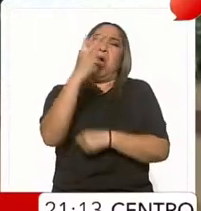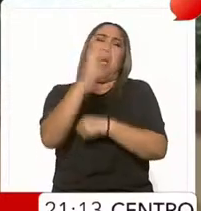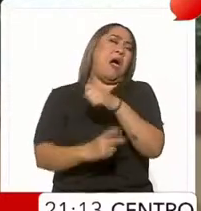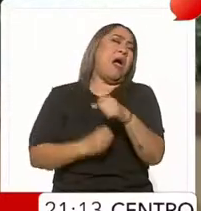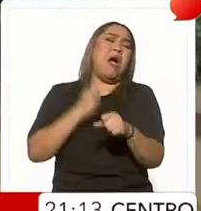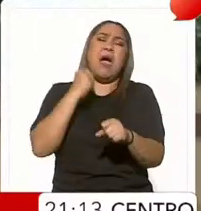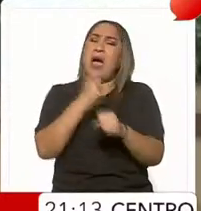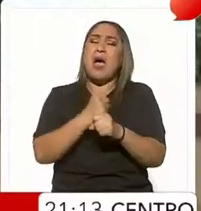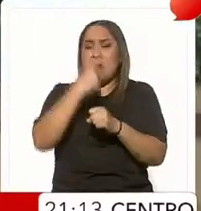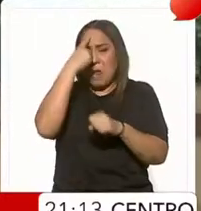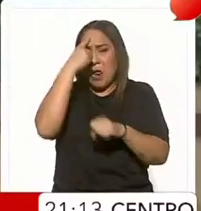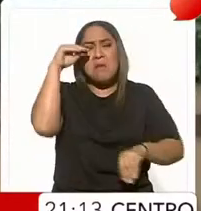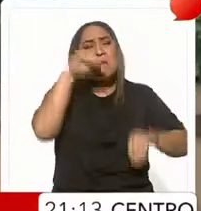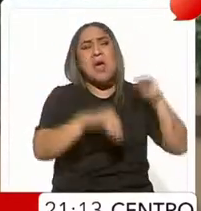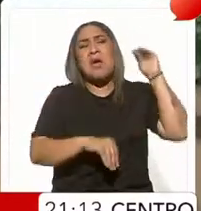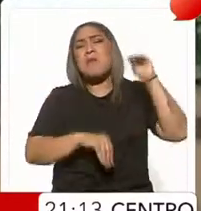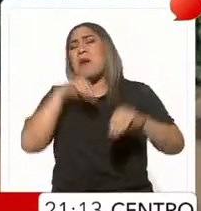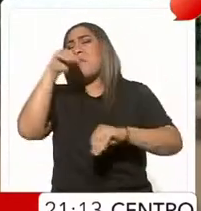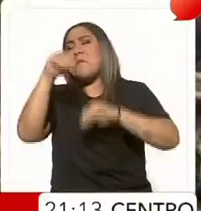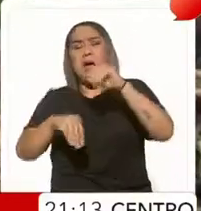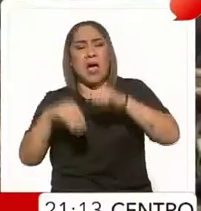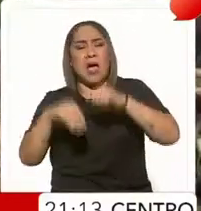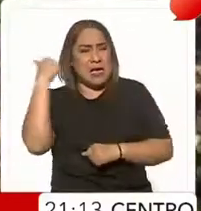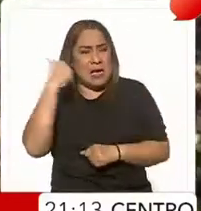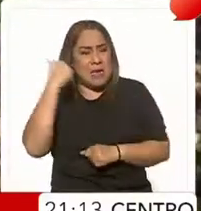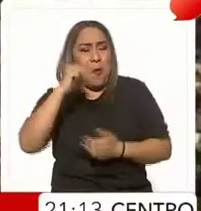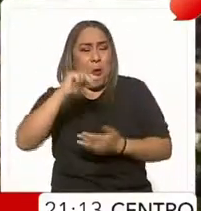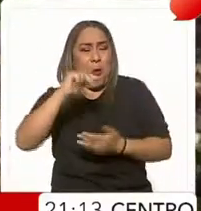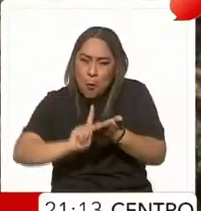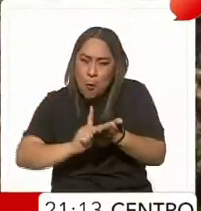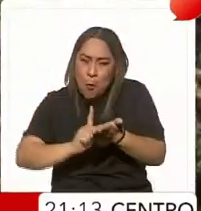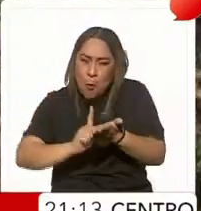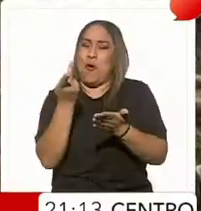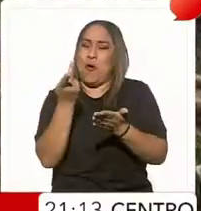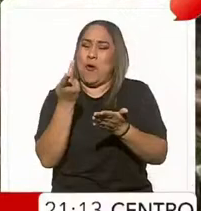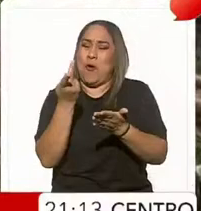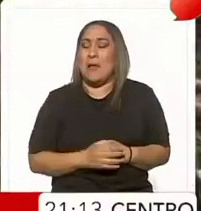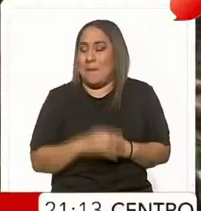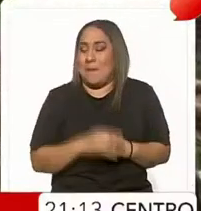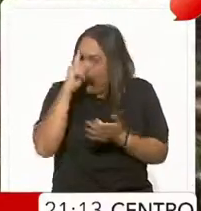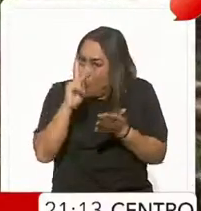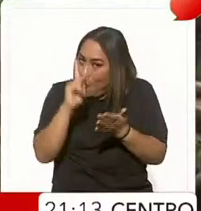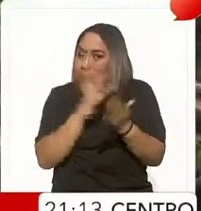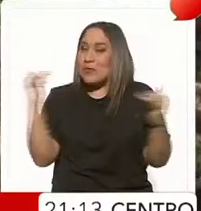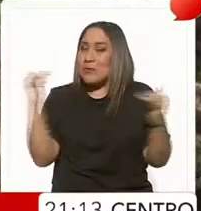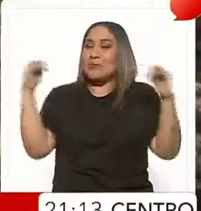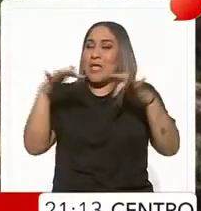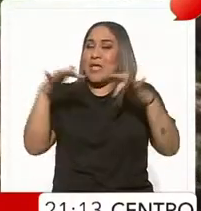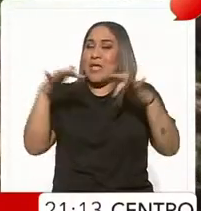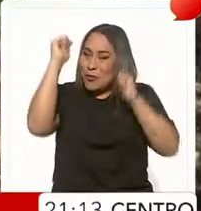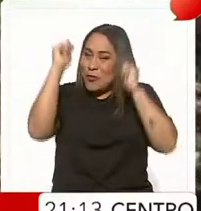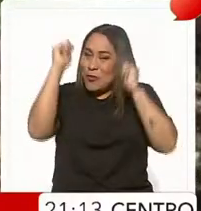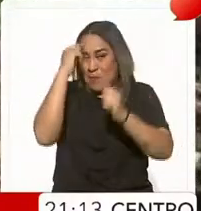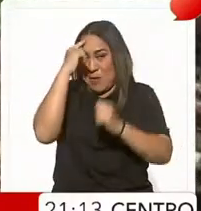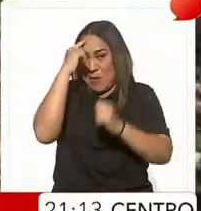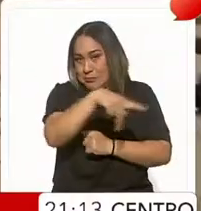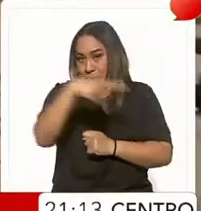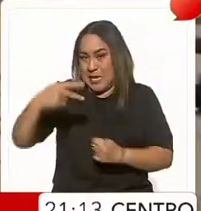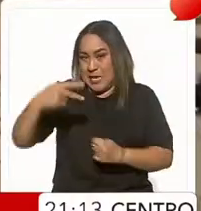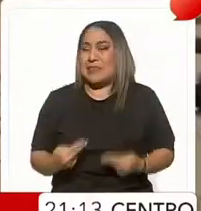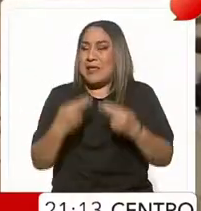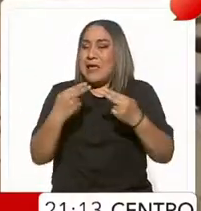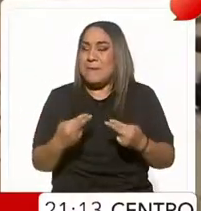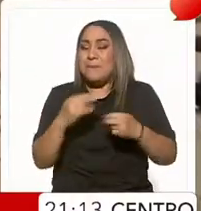años para que Acapulco pudiera volver a ponerse de pie, a recibir visitantes y reactivar su economía.